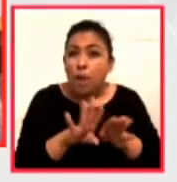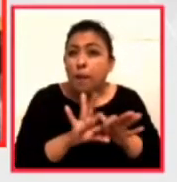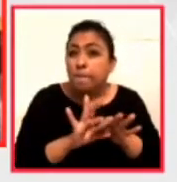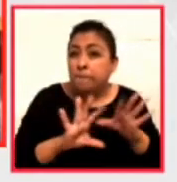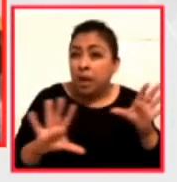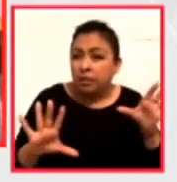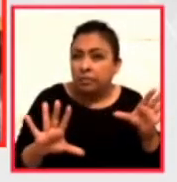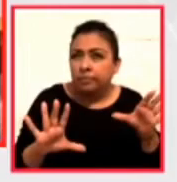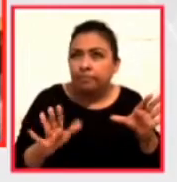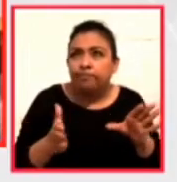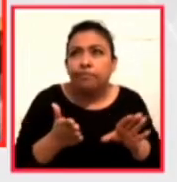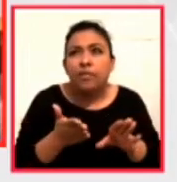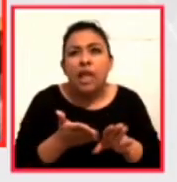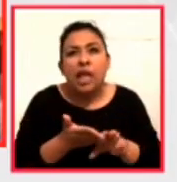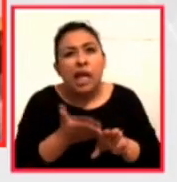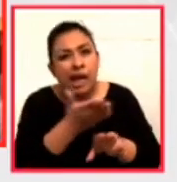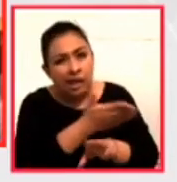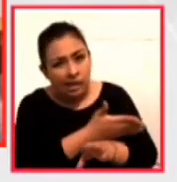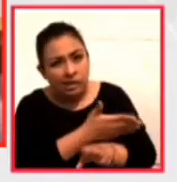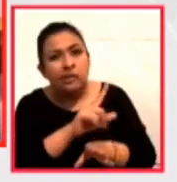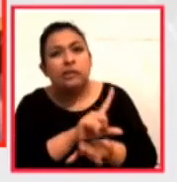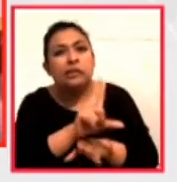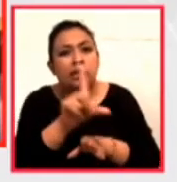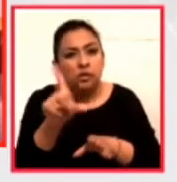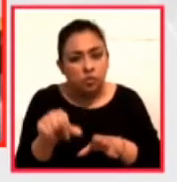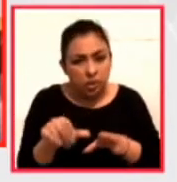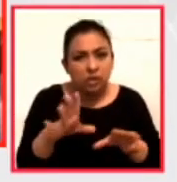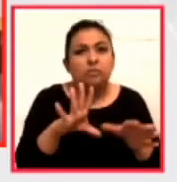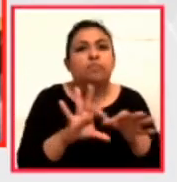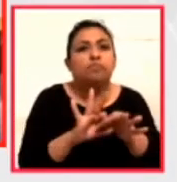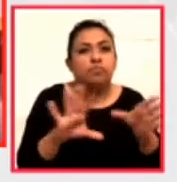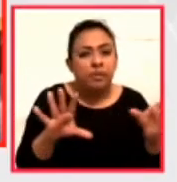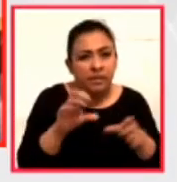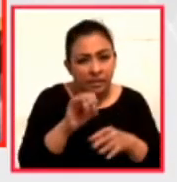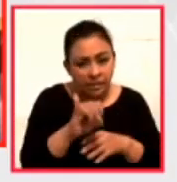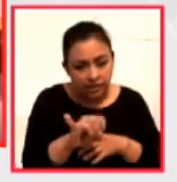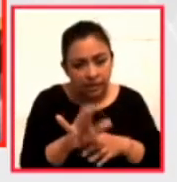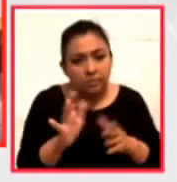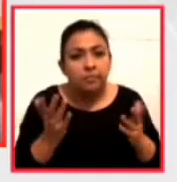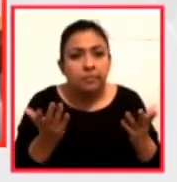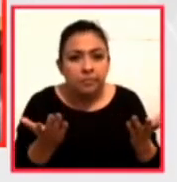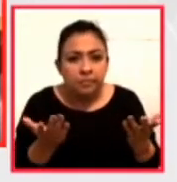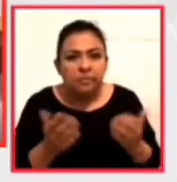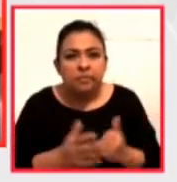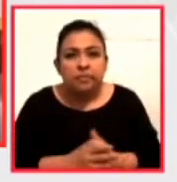Antes y después de la pandemia, A, P, D, P.